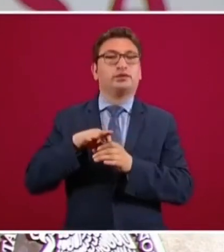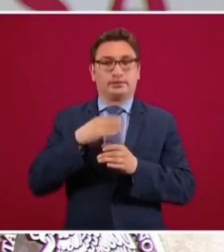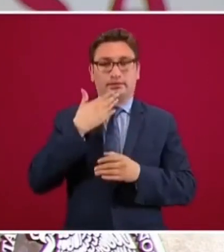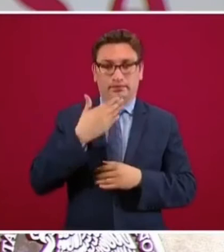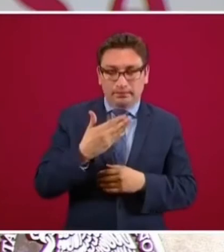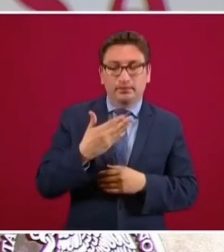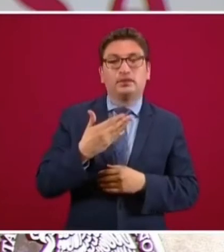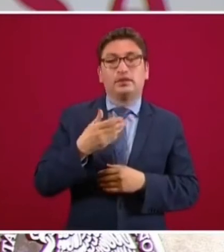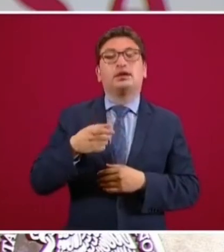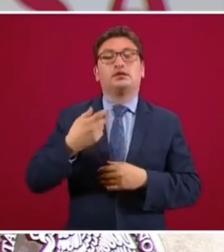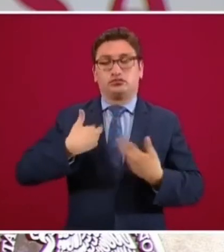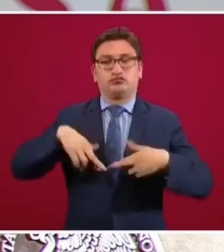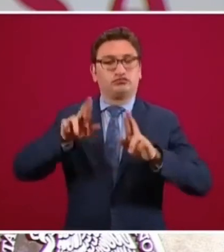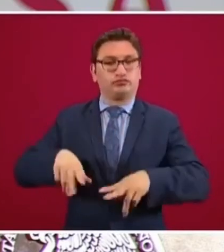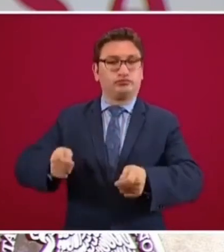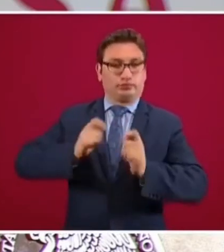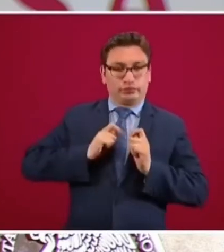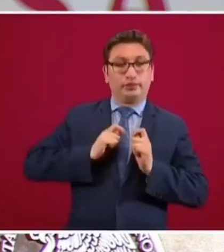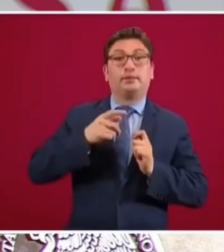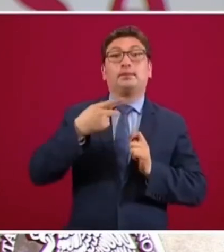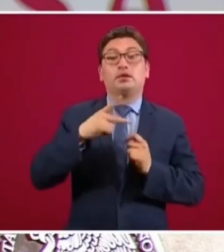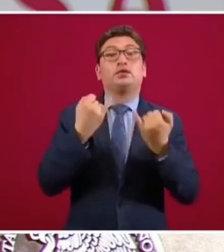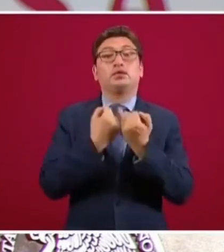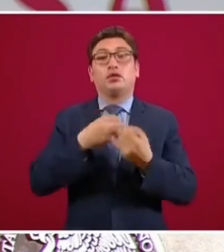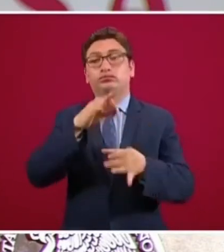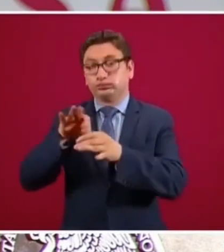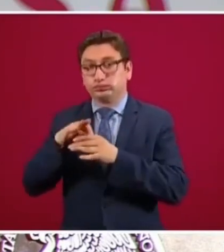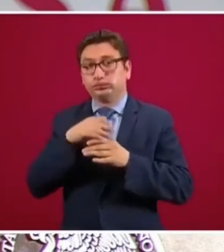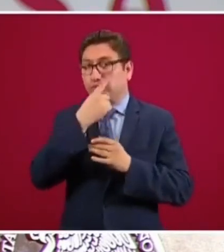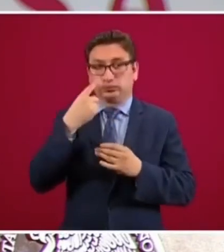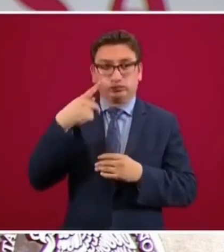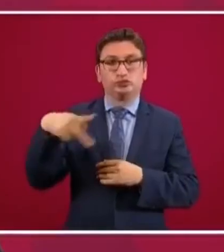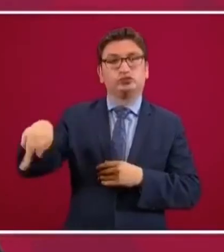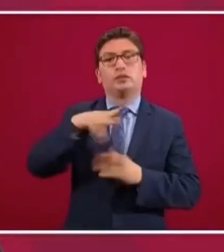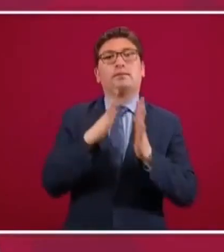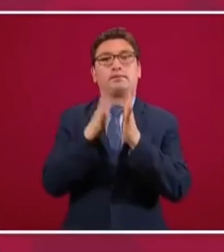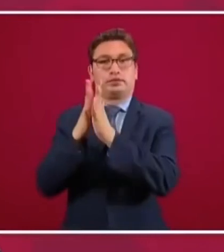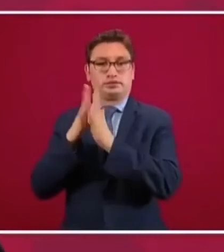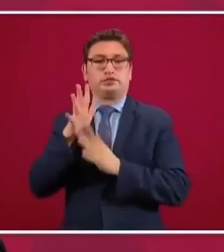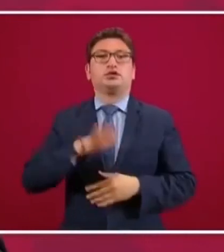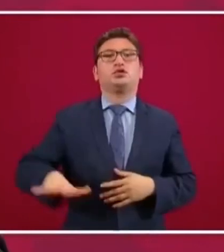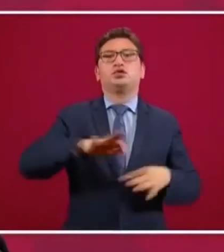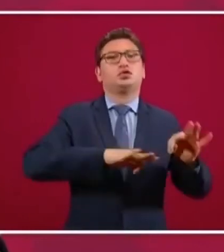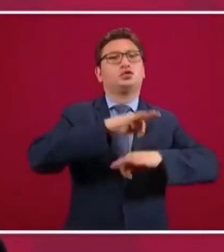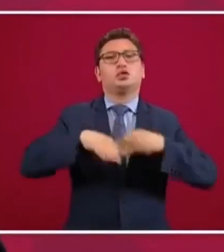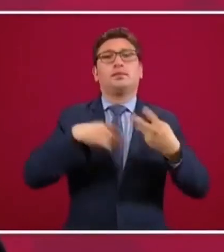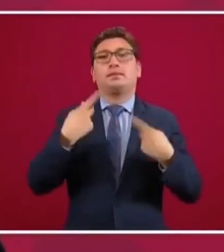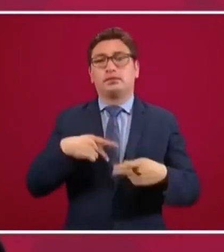participativa. Y yo creo que el pueblo tiene en todo momento